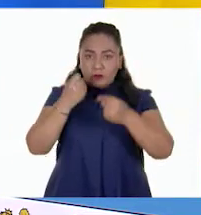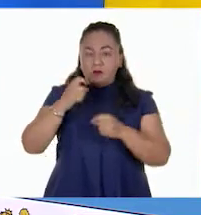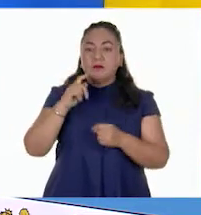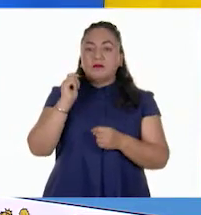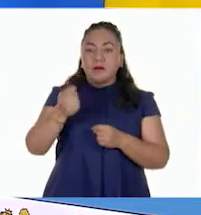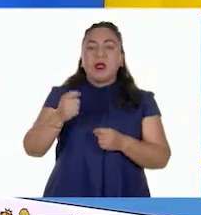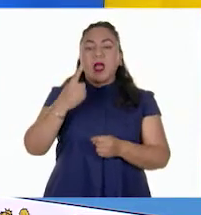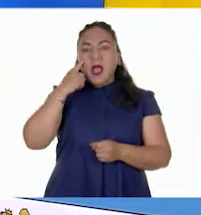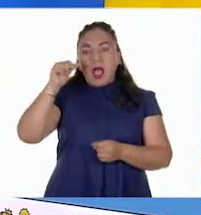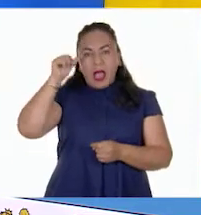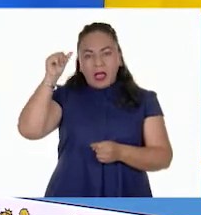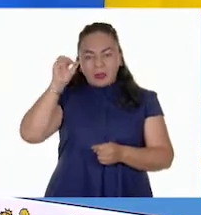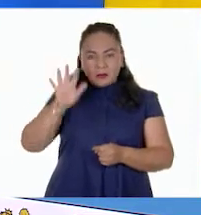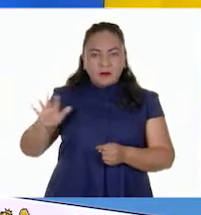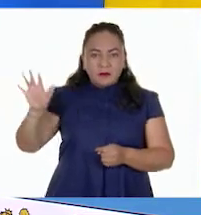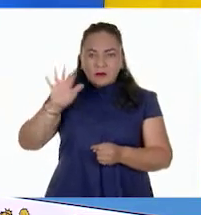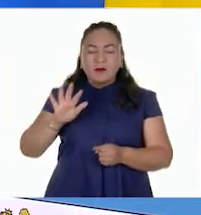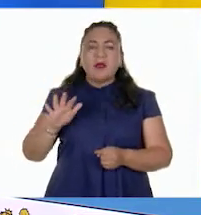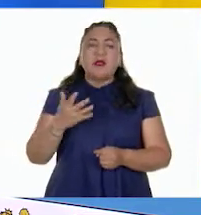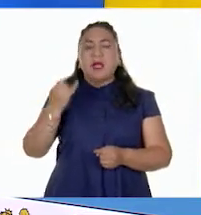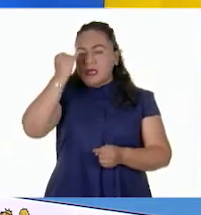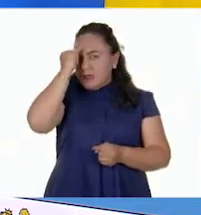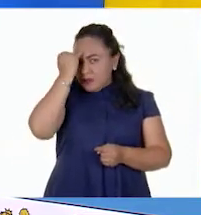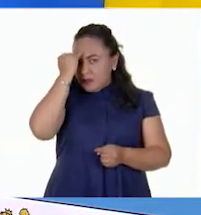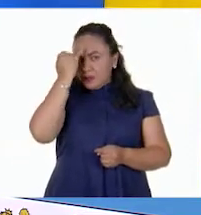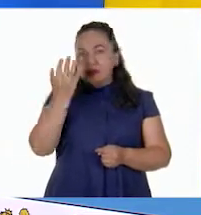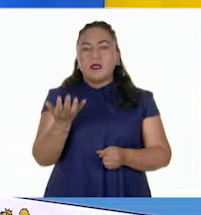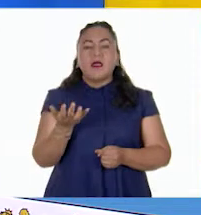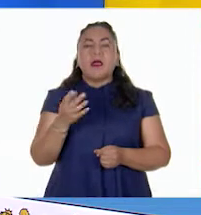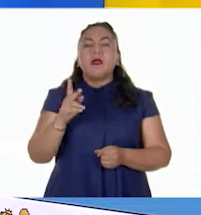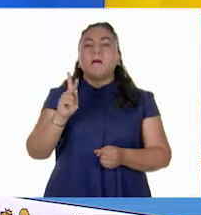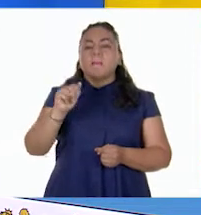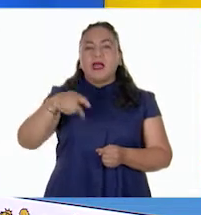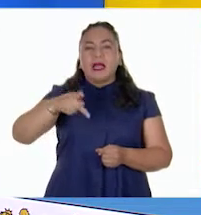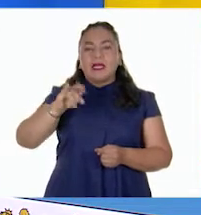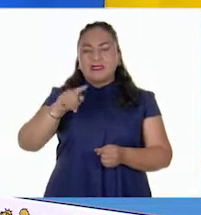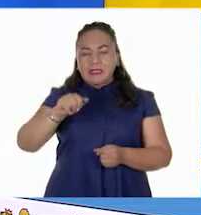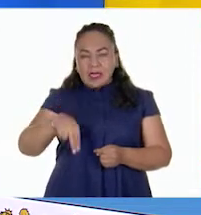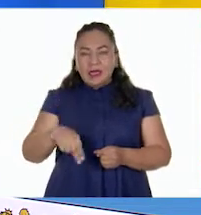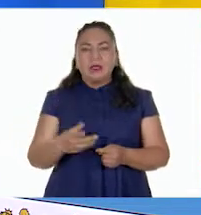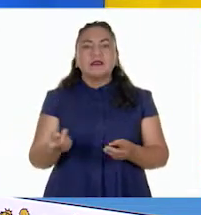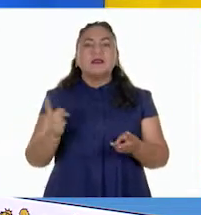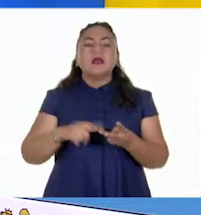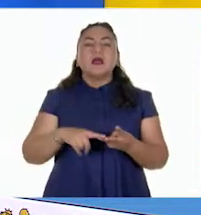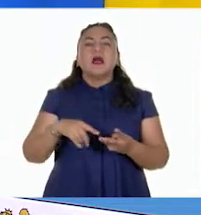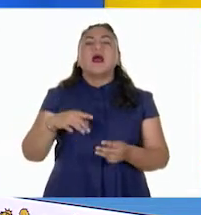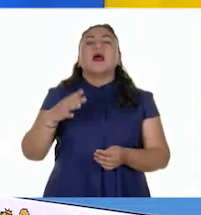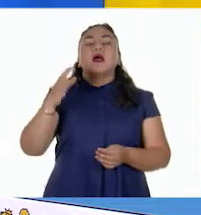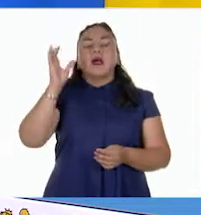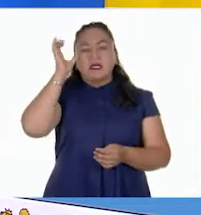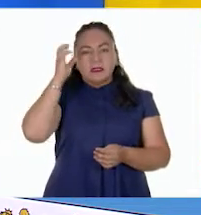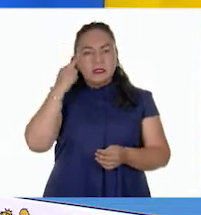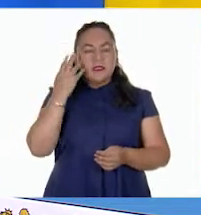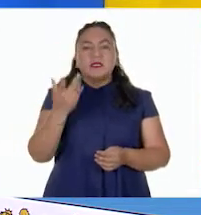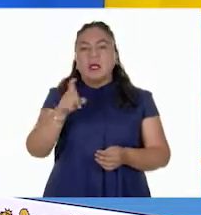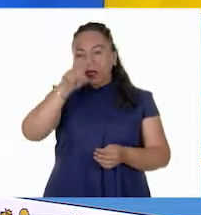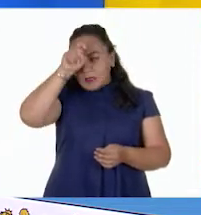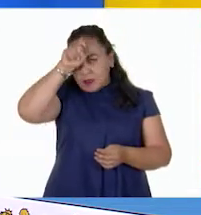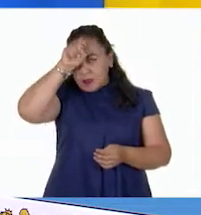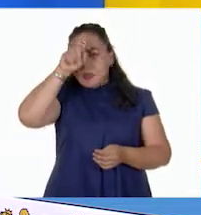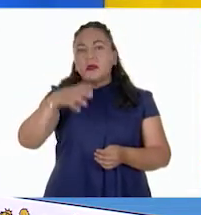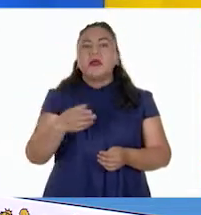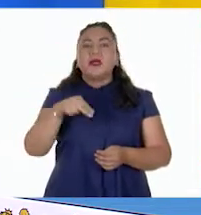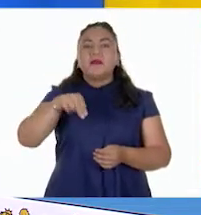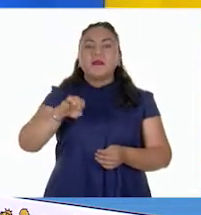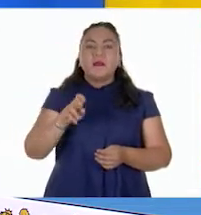de Asia como la India, Pakistán, China, Egipto y